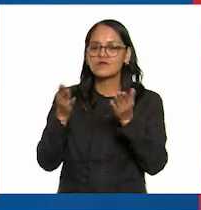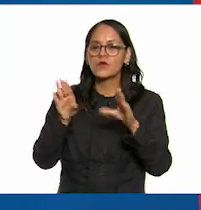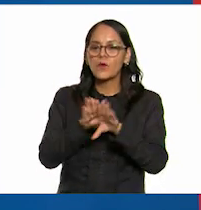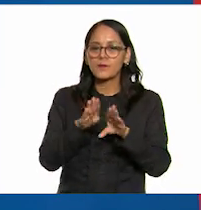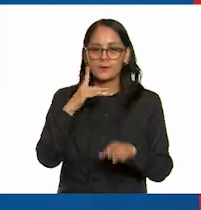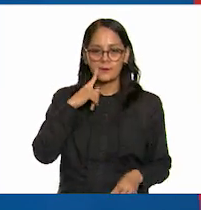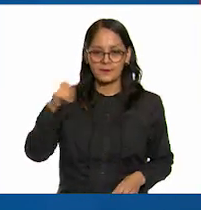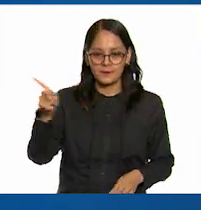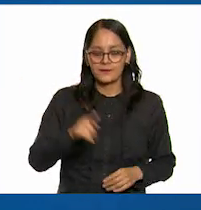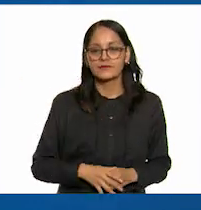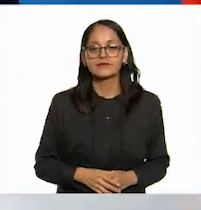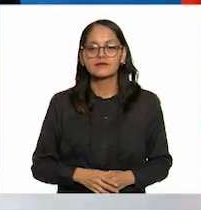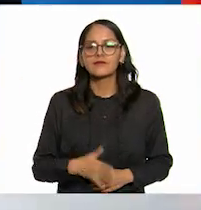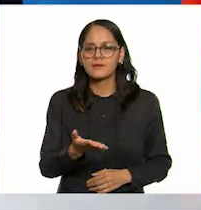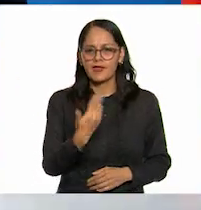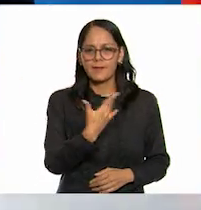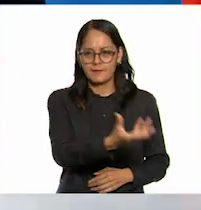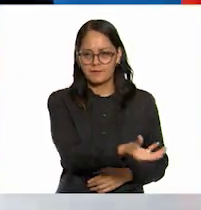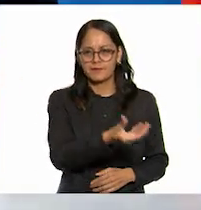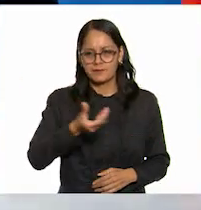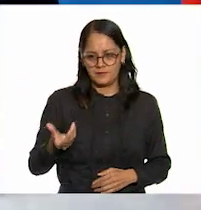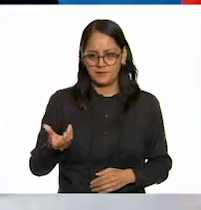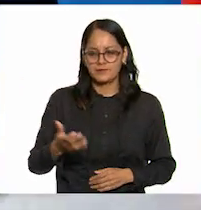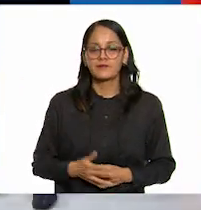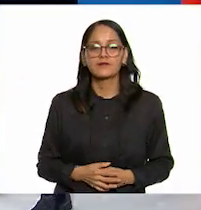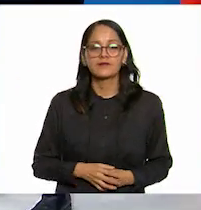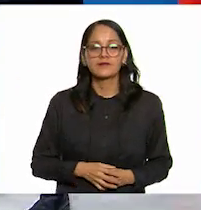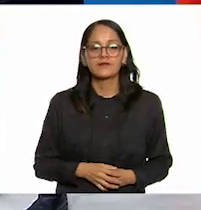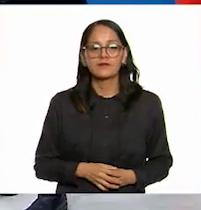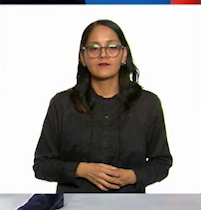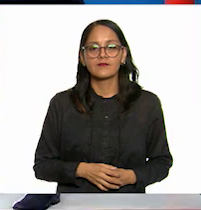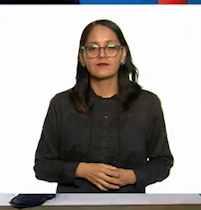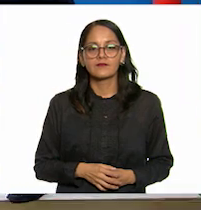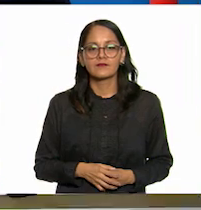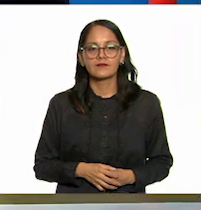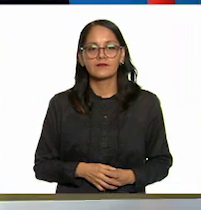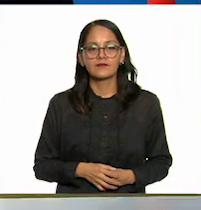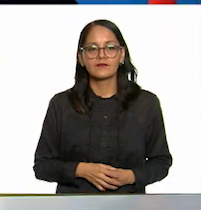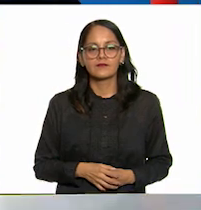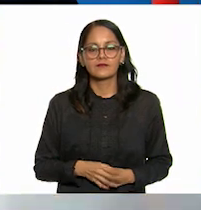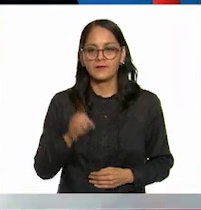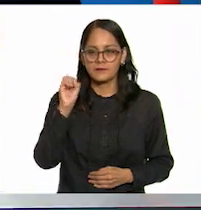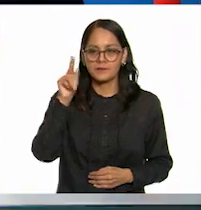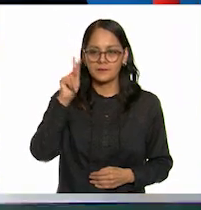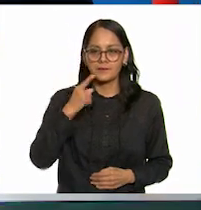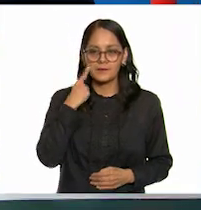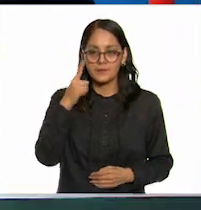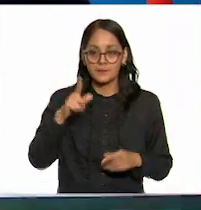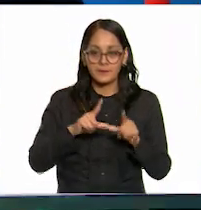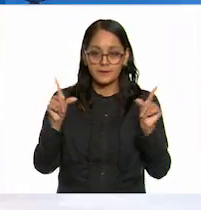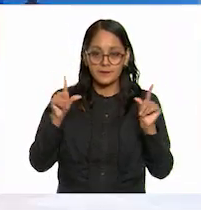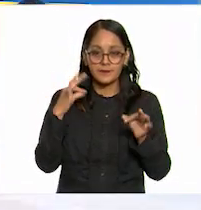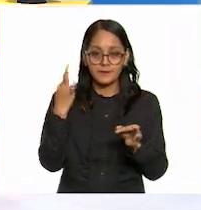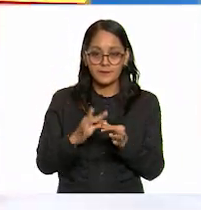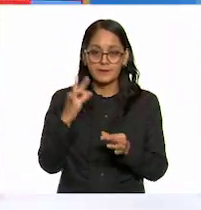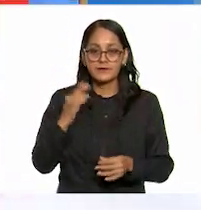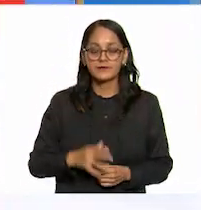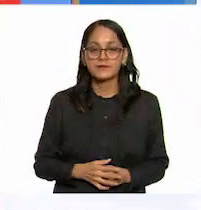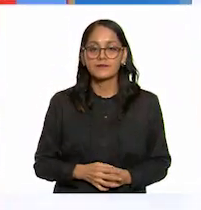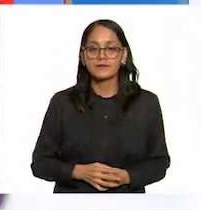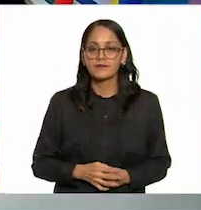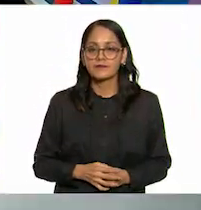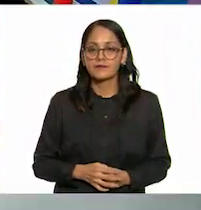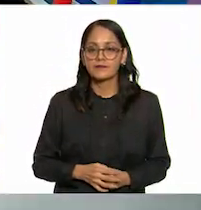pásame esa pelota ya nos vamos a colocar aquí claro que sí maestro ok listo adelante ahí le va